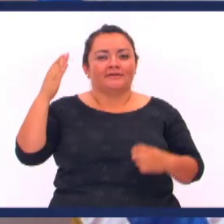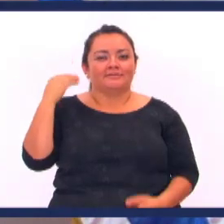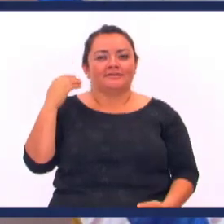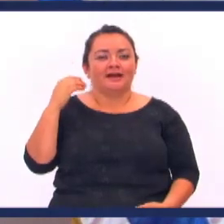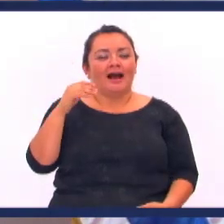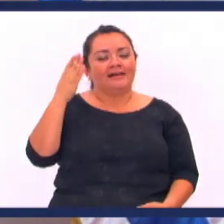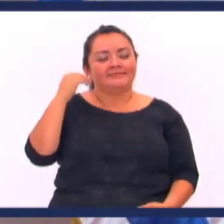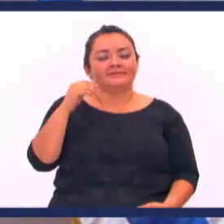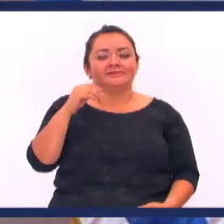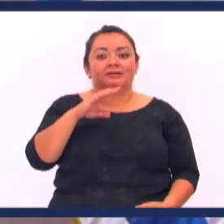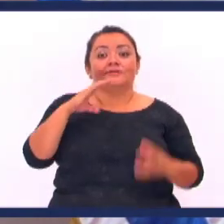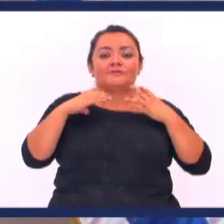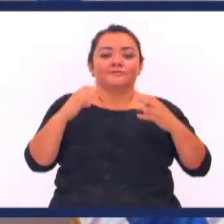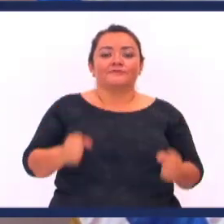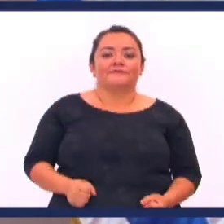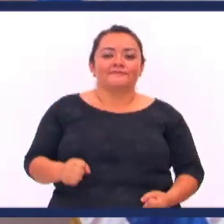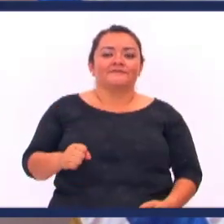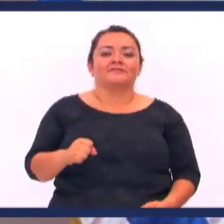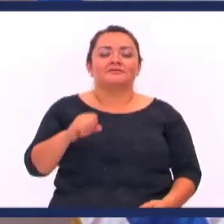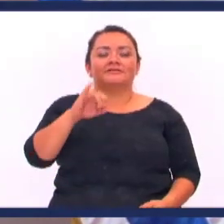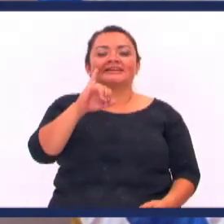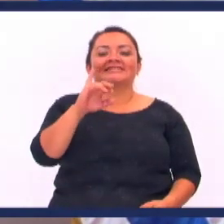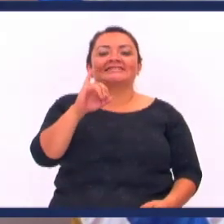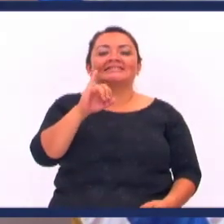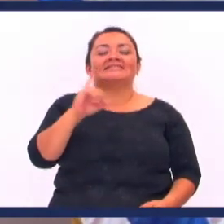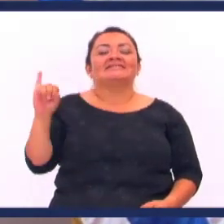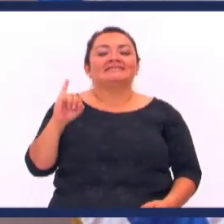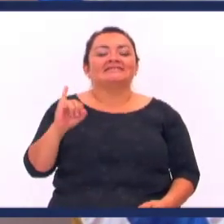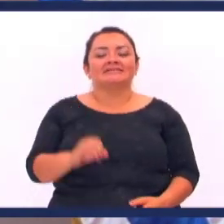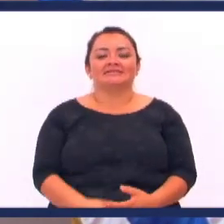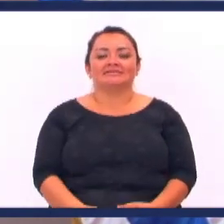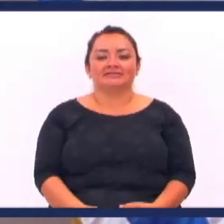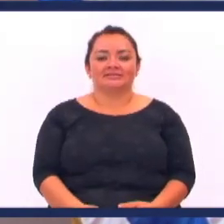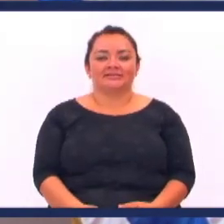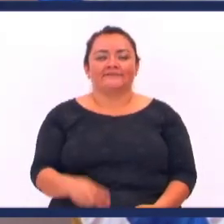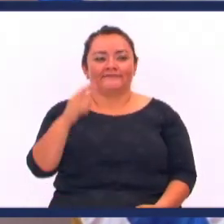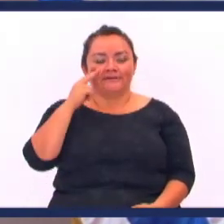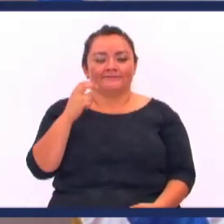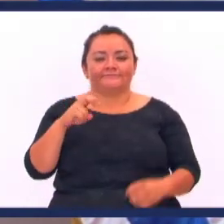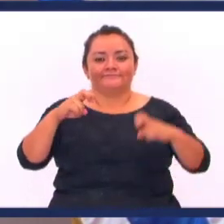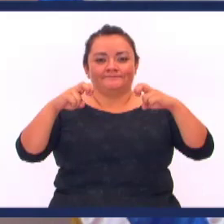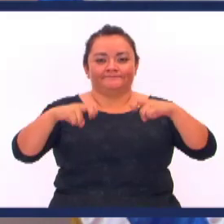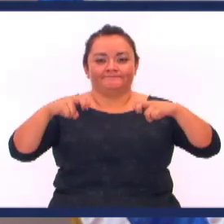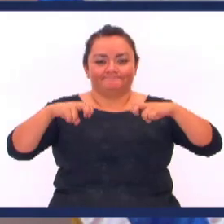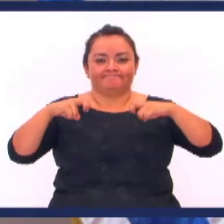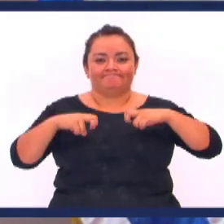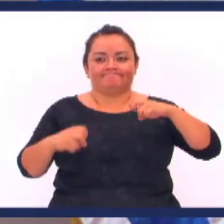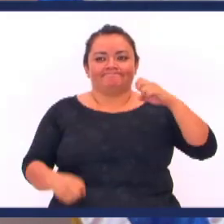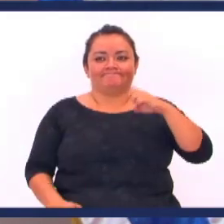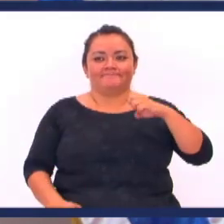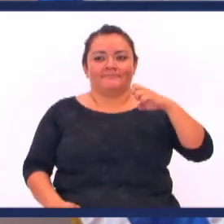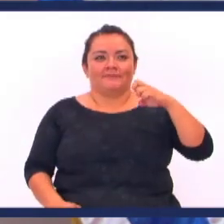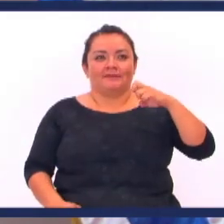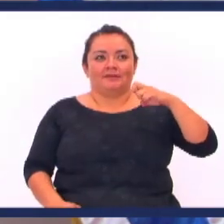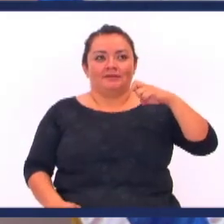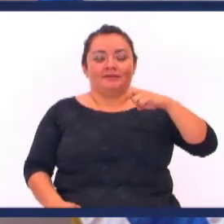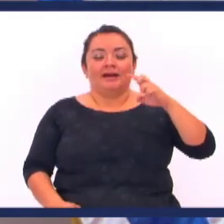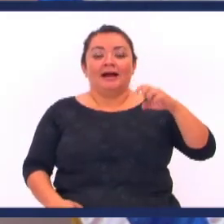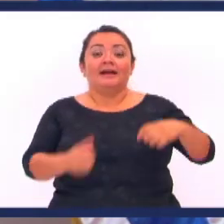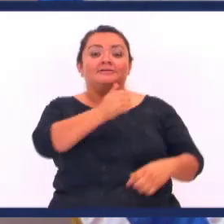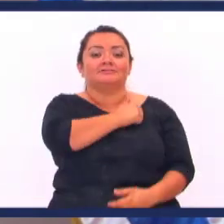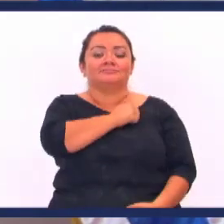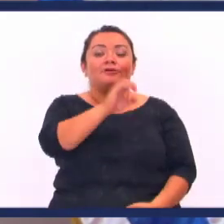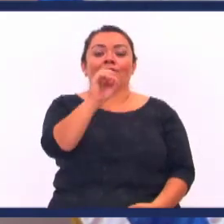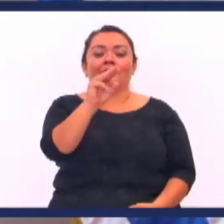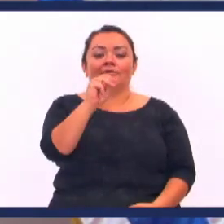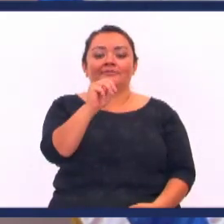un gobierno De izquierda Ver sentado En esa reunión Presidencial Al encargado De la OMS Organización Mundial De la